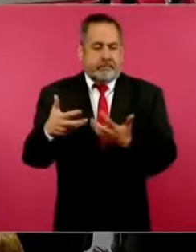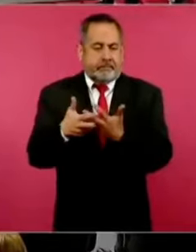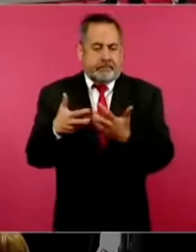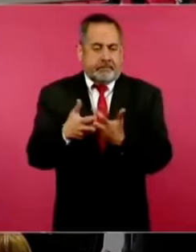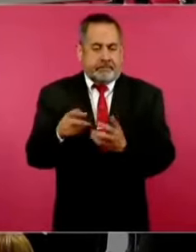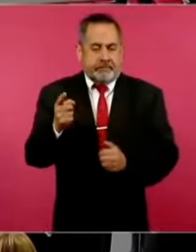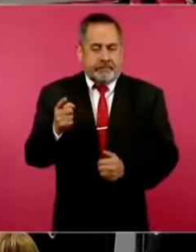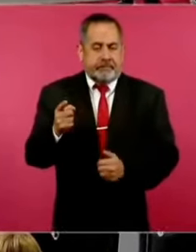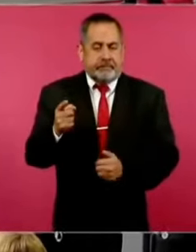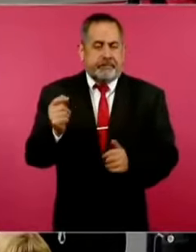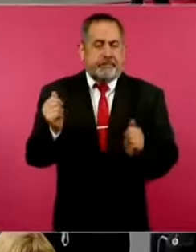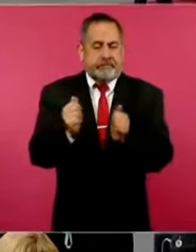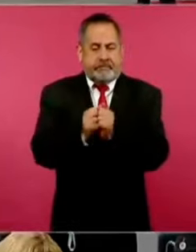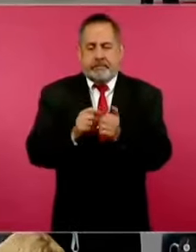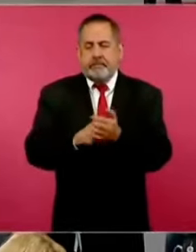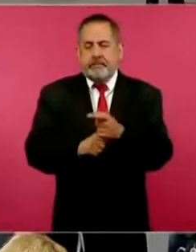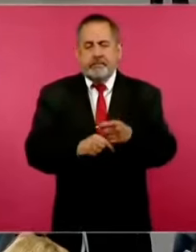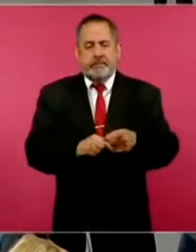con